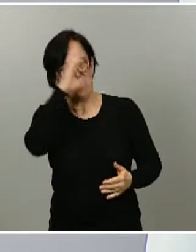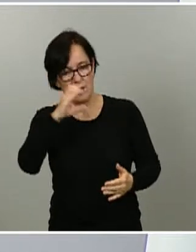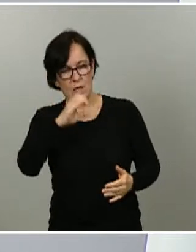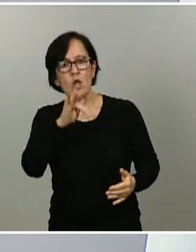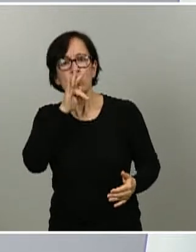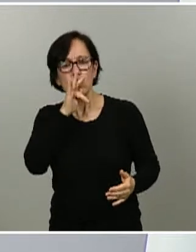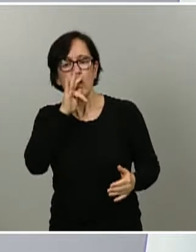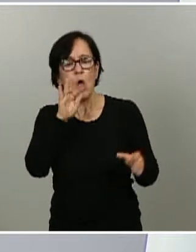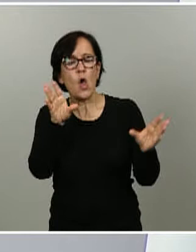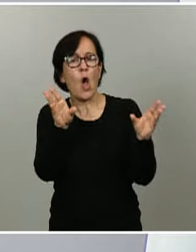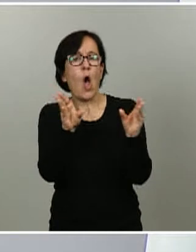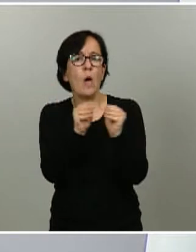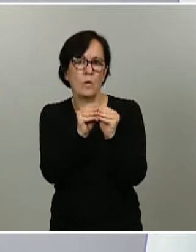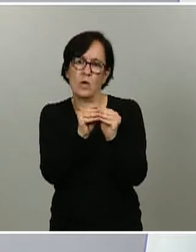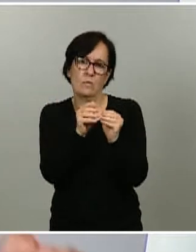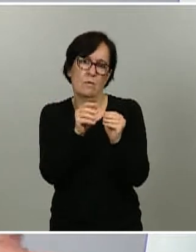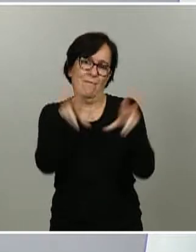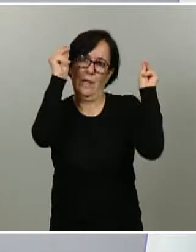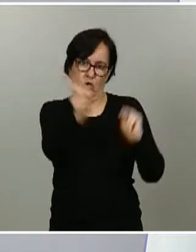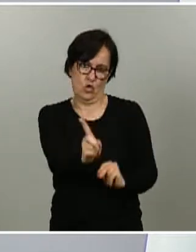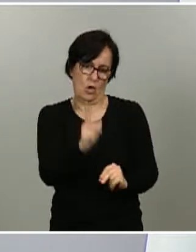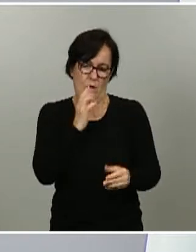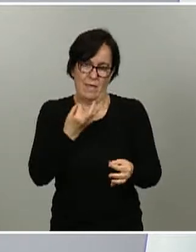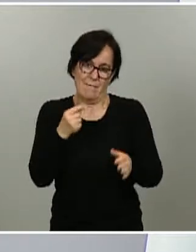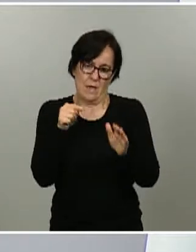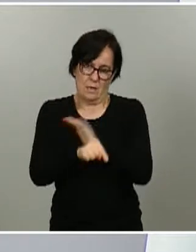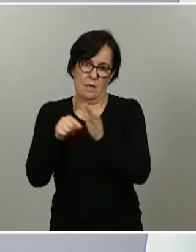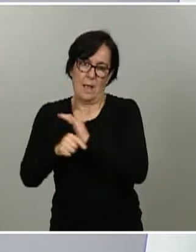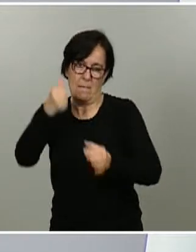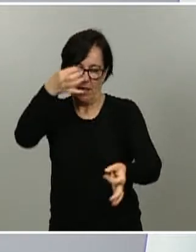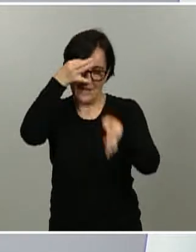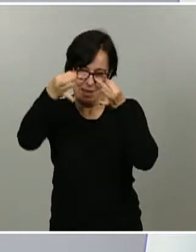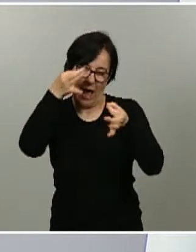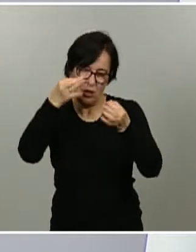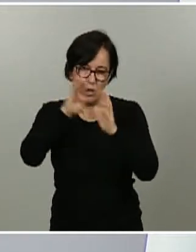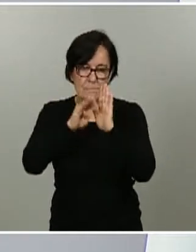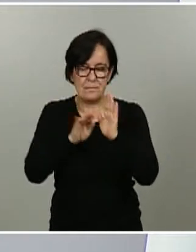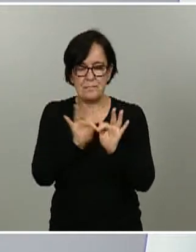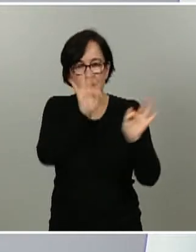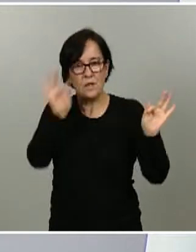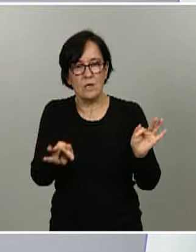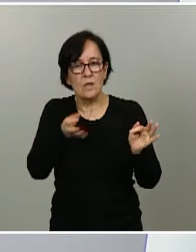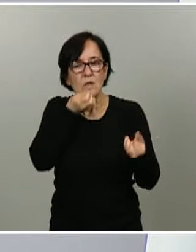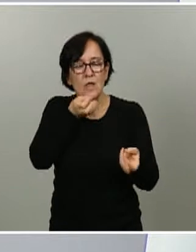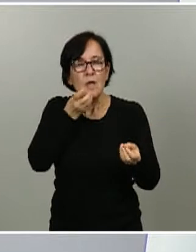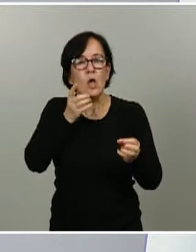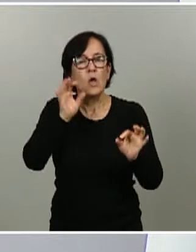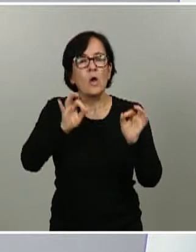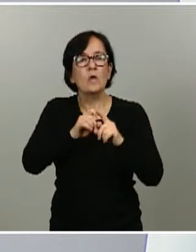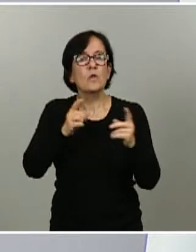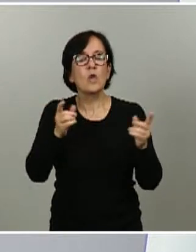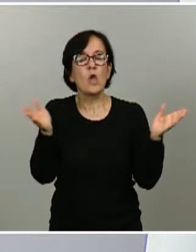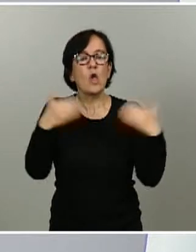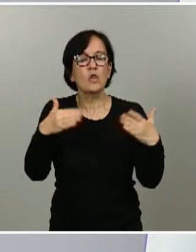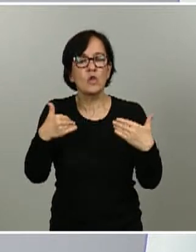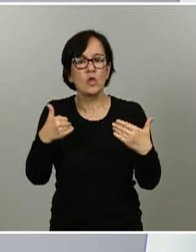preliminares que hay que seguir desarrollando, analizando más los datos y viendo también la siguiente información que proporciona el estudio es, uno, no hay inmunidad de rebaño